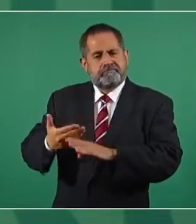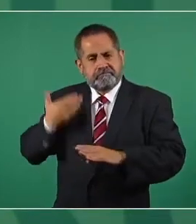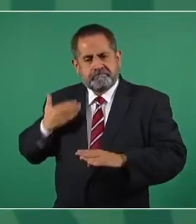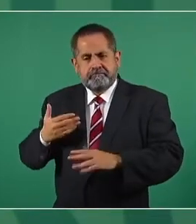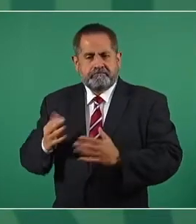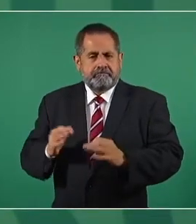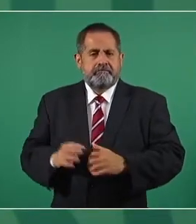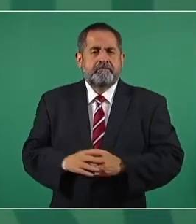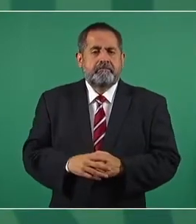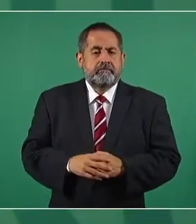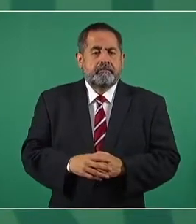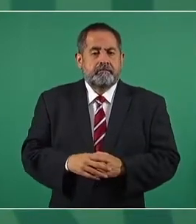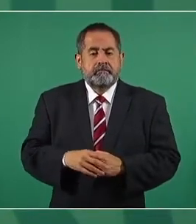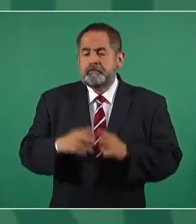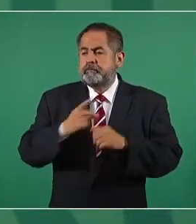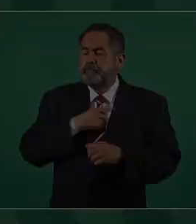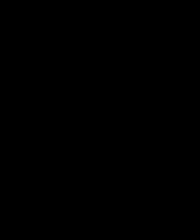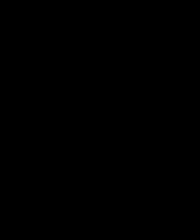Gracias, presidente. Hay que seguir adelante. adelante. que